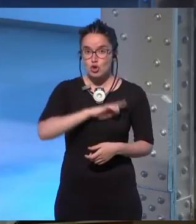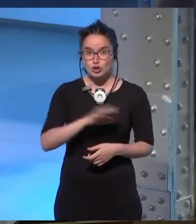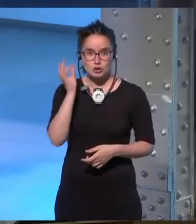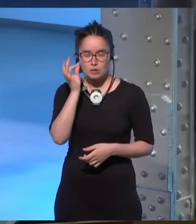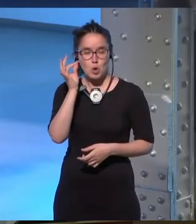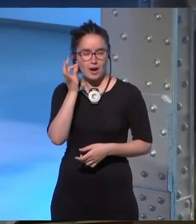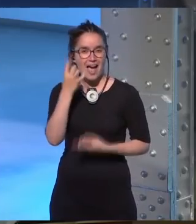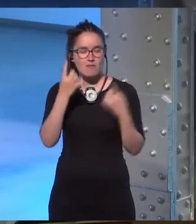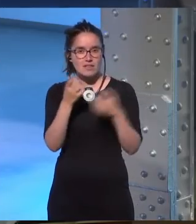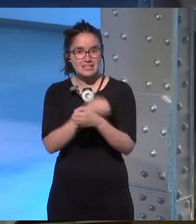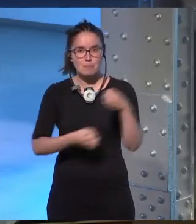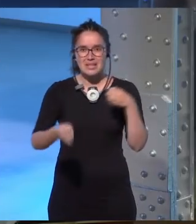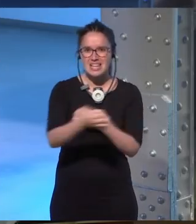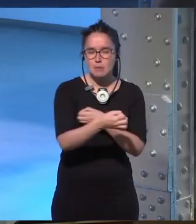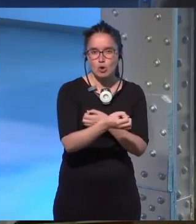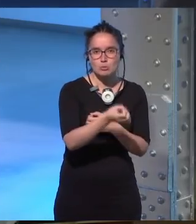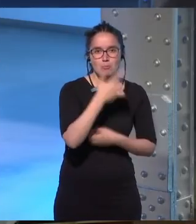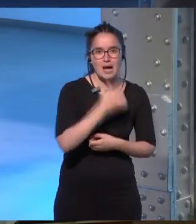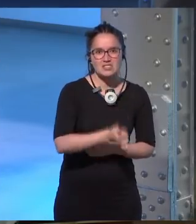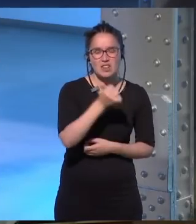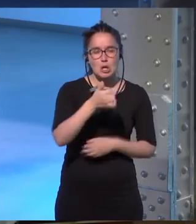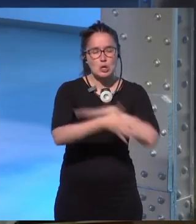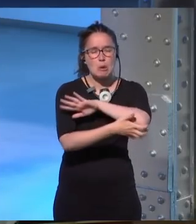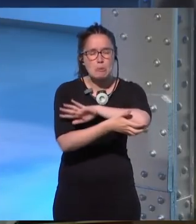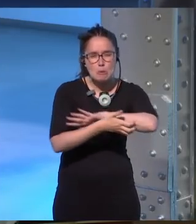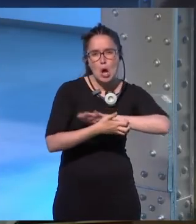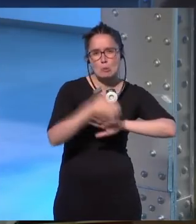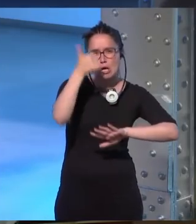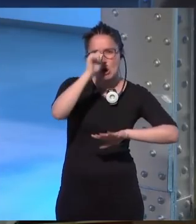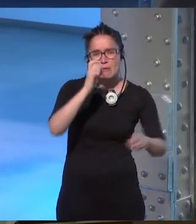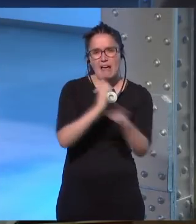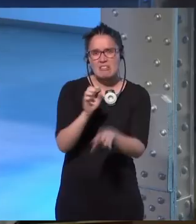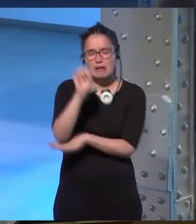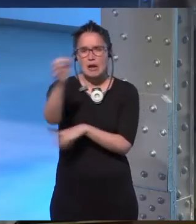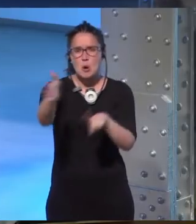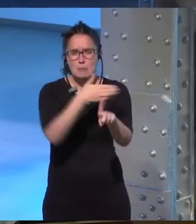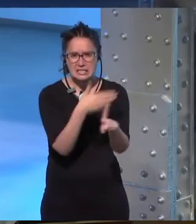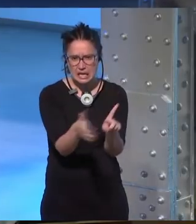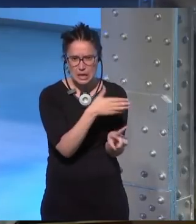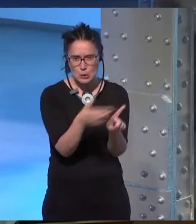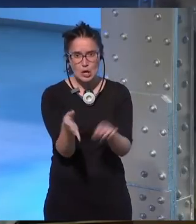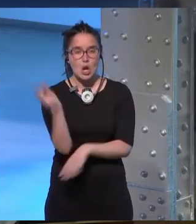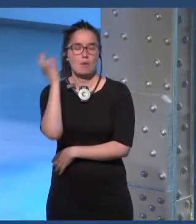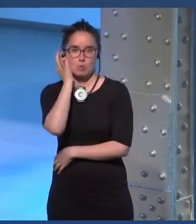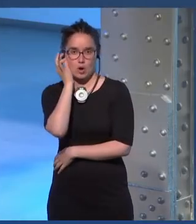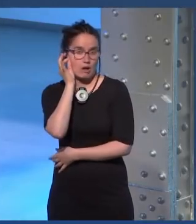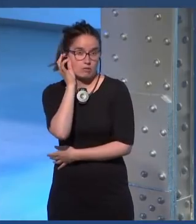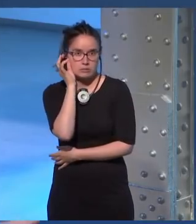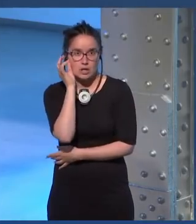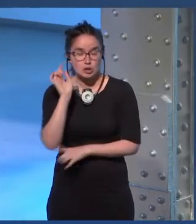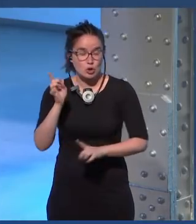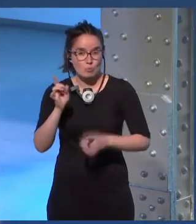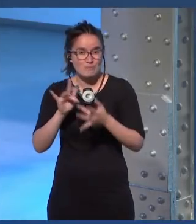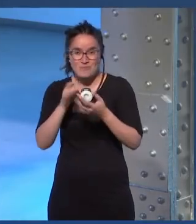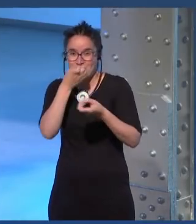a veces parece que empatizamos más con el pobre hombre antihéroe maltratado que con la mujer que simplemente nos